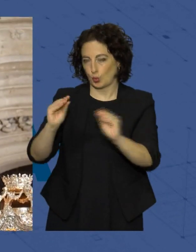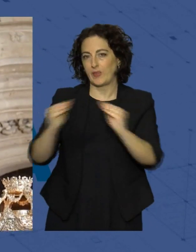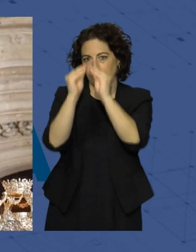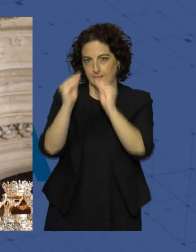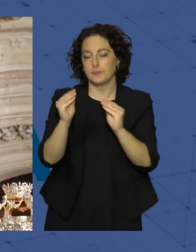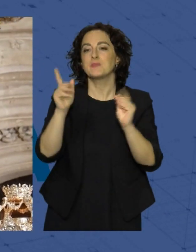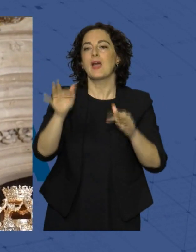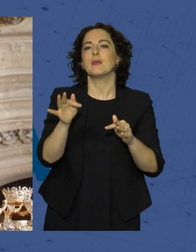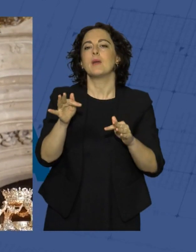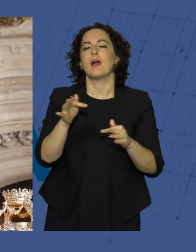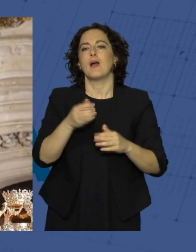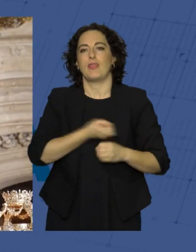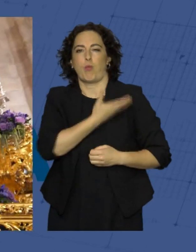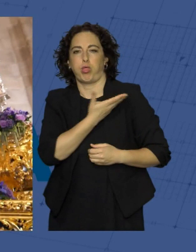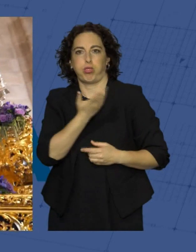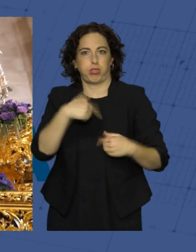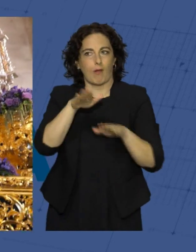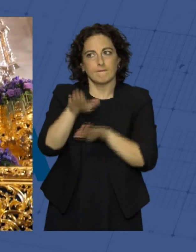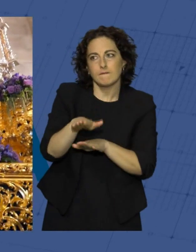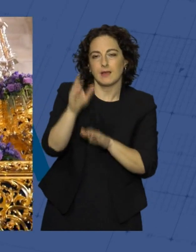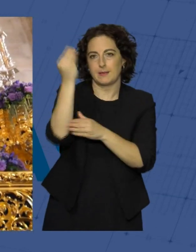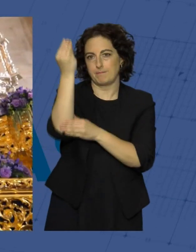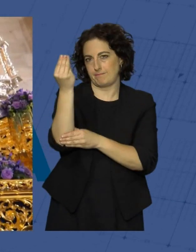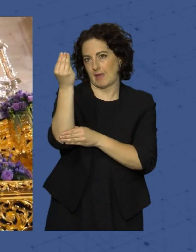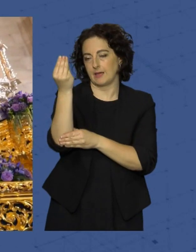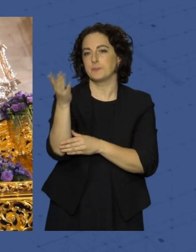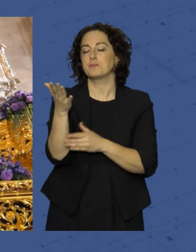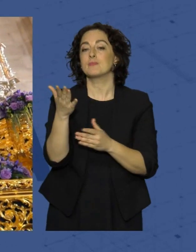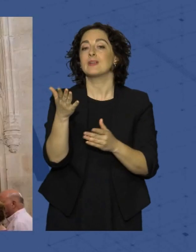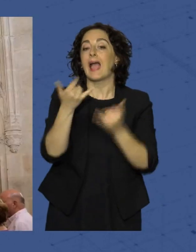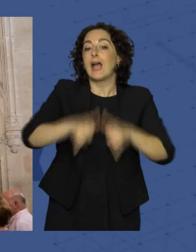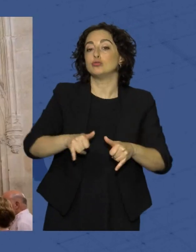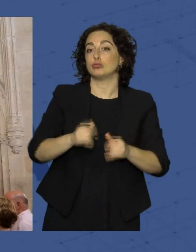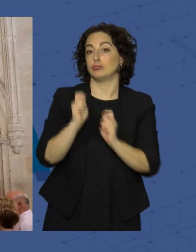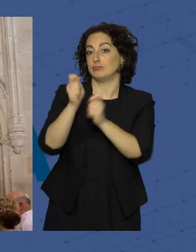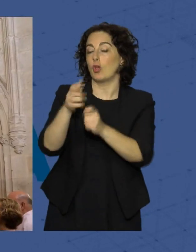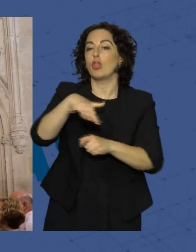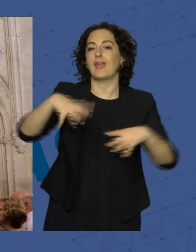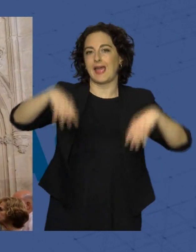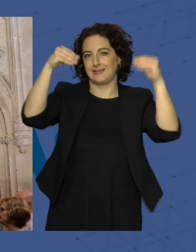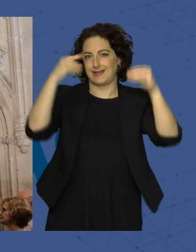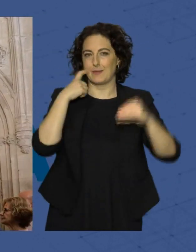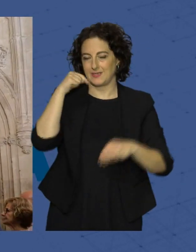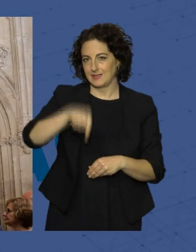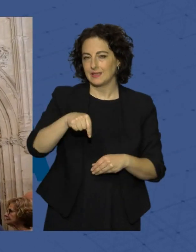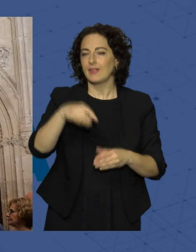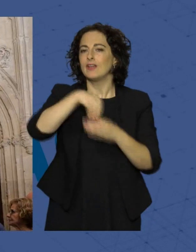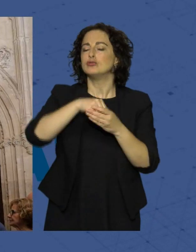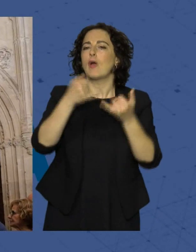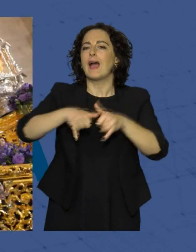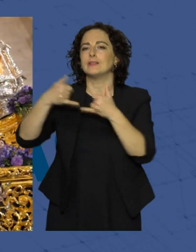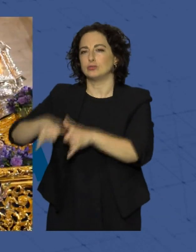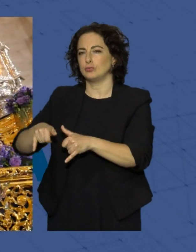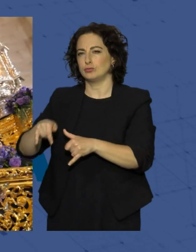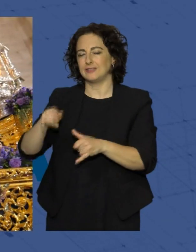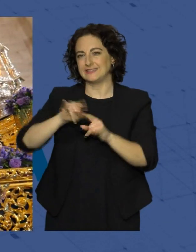por la arraigada devoción entre los almerienses por esta imagen. El acto de entrega de esta distinción tuvo lugar en la Catedral de Almería, dentro de los actos con el trido